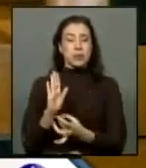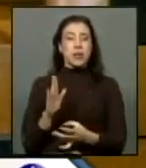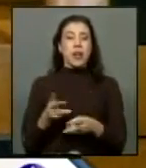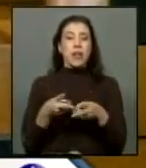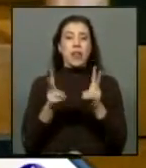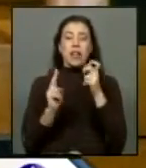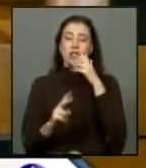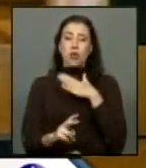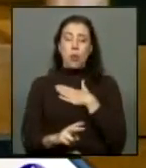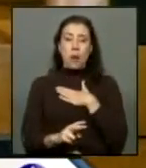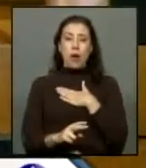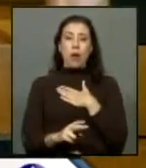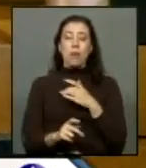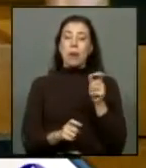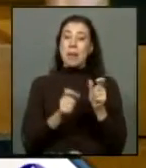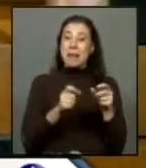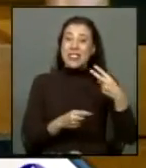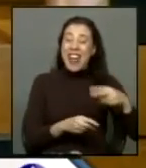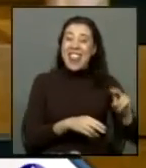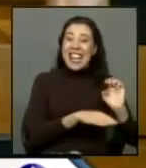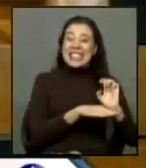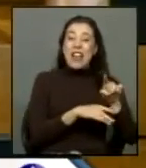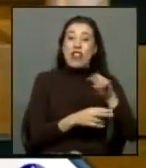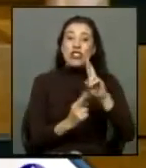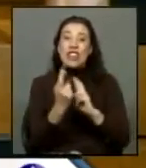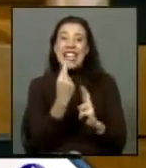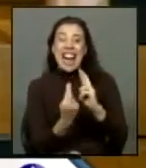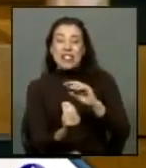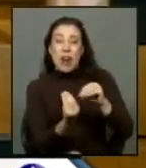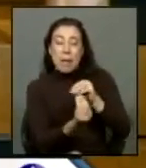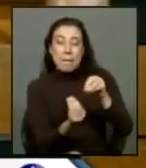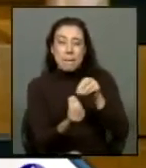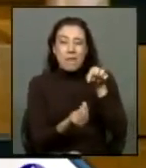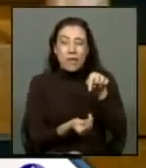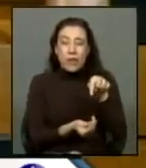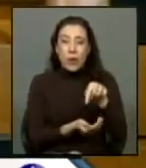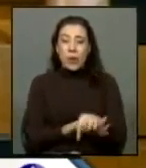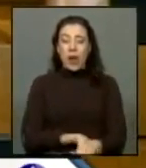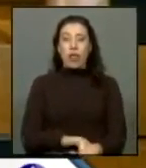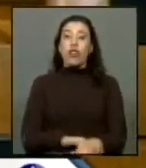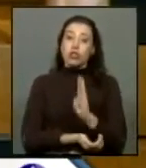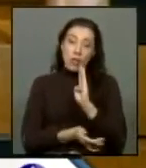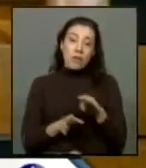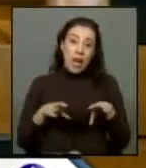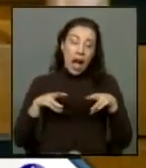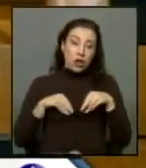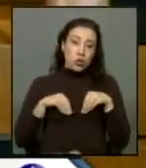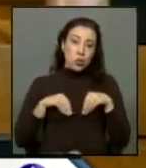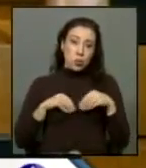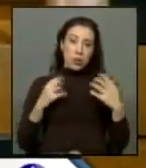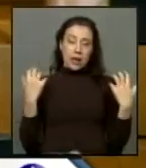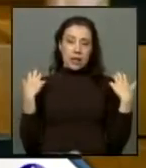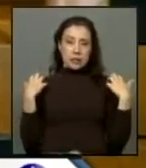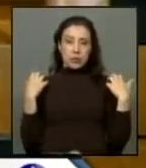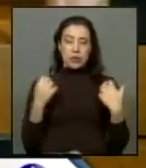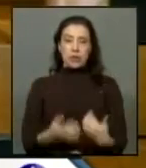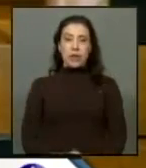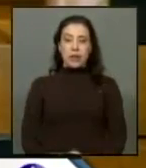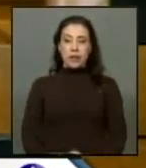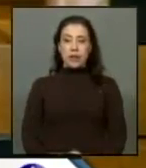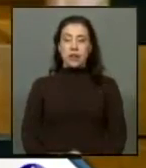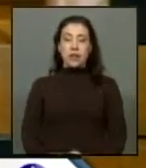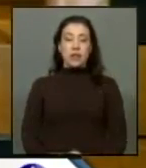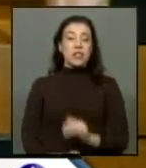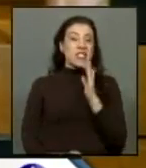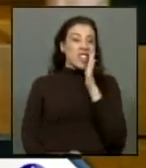porque agentes del estado estuvieron involucrados y por tanto deben asumir su responsabilidad mientras